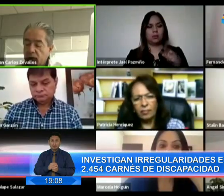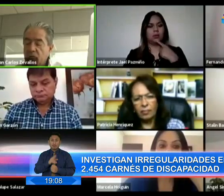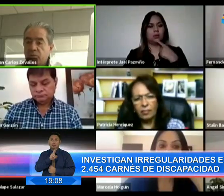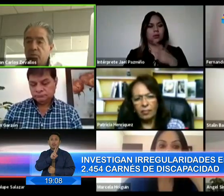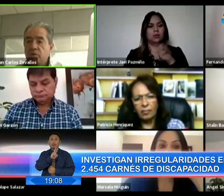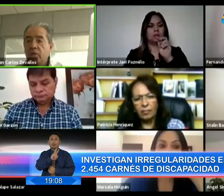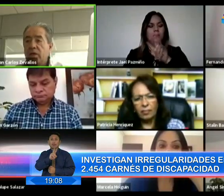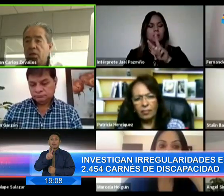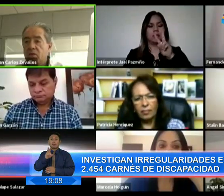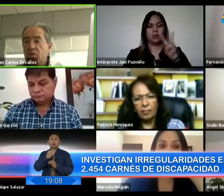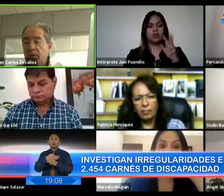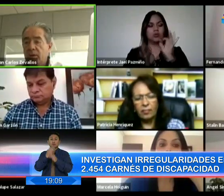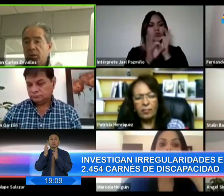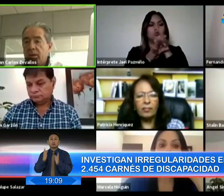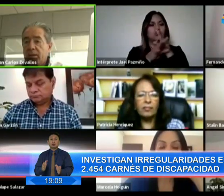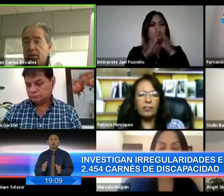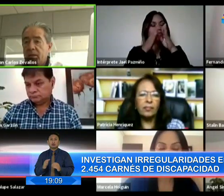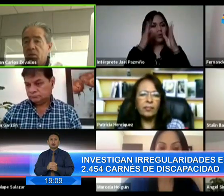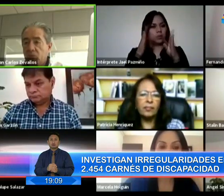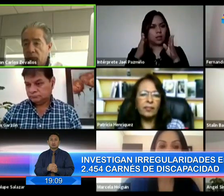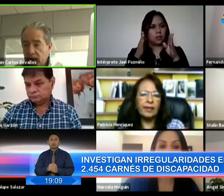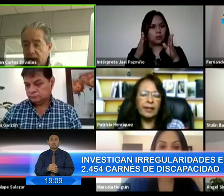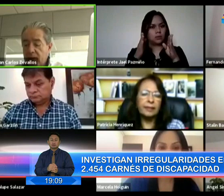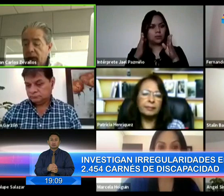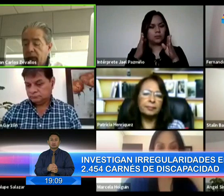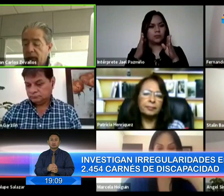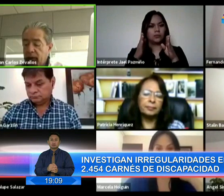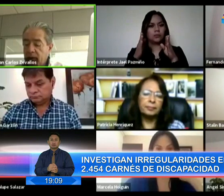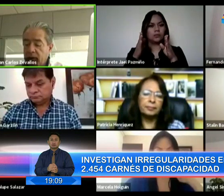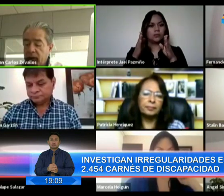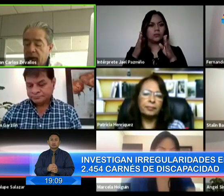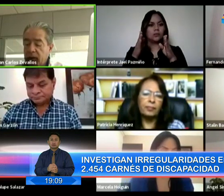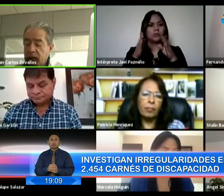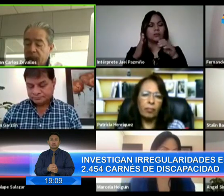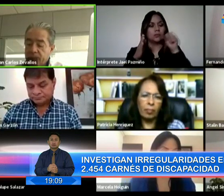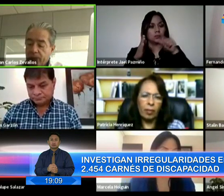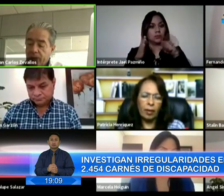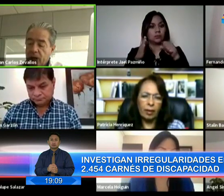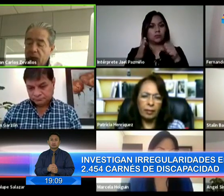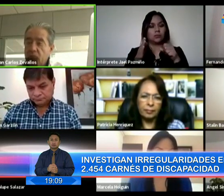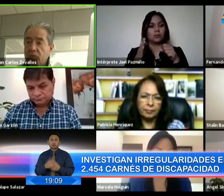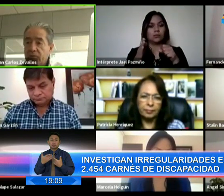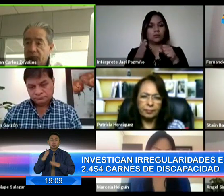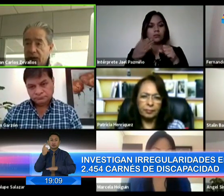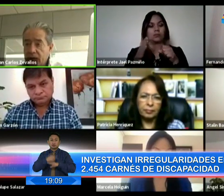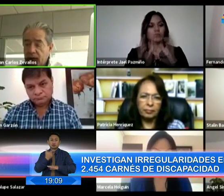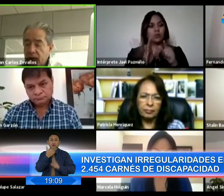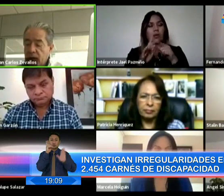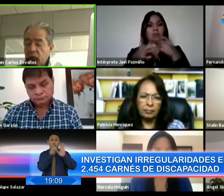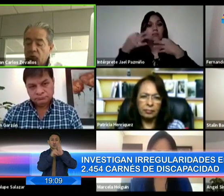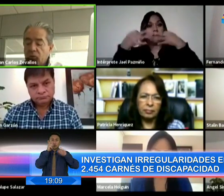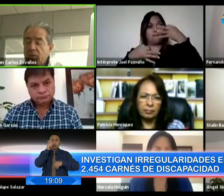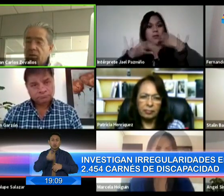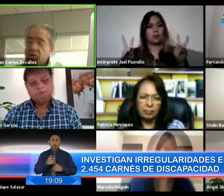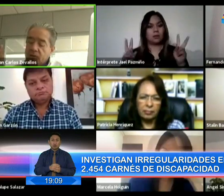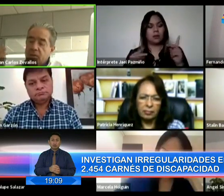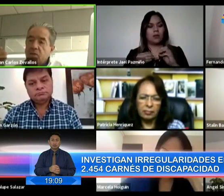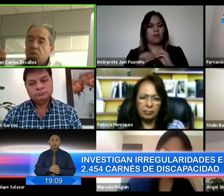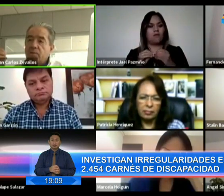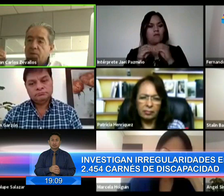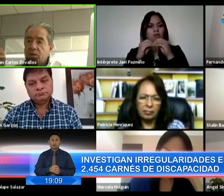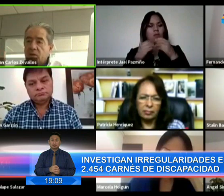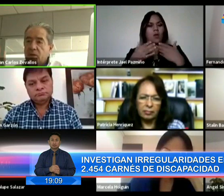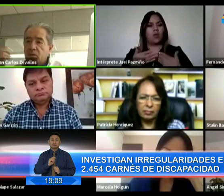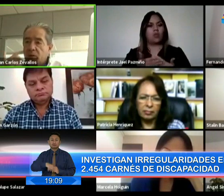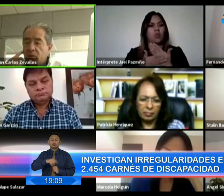los funcionarios que han sido emitida la denuncia a la Fiscalía. No es solamente que se